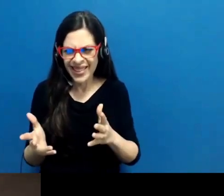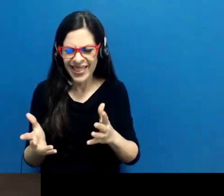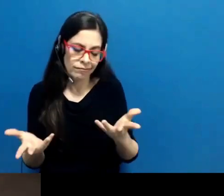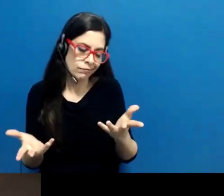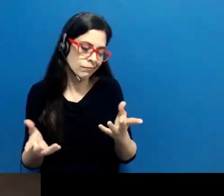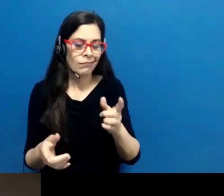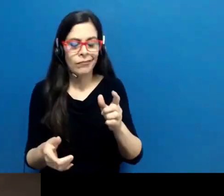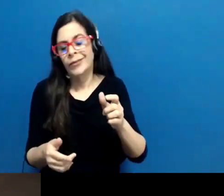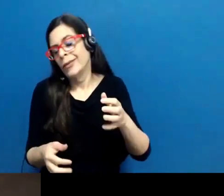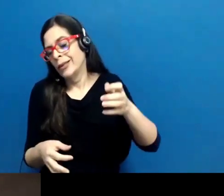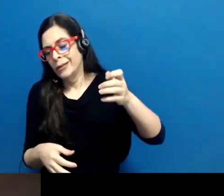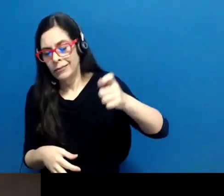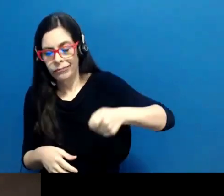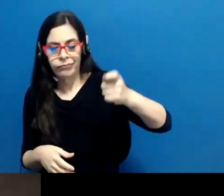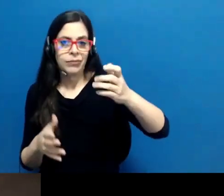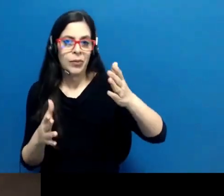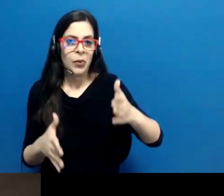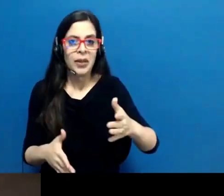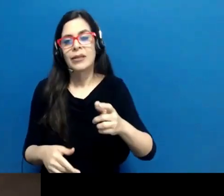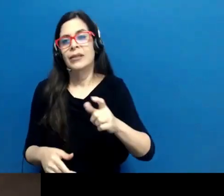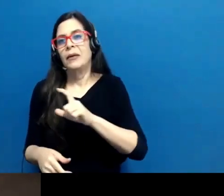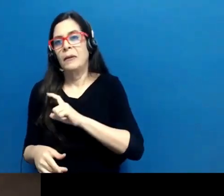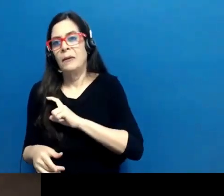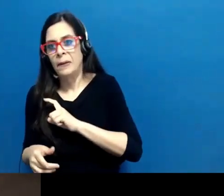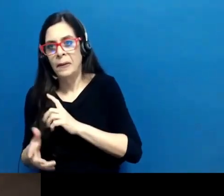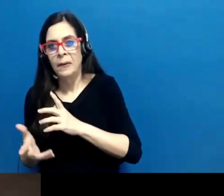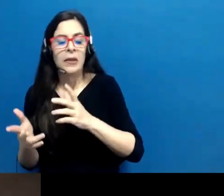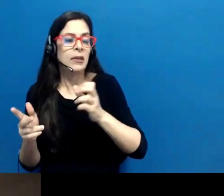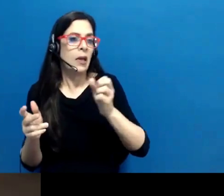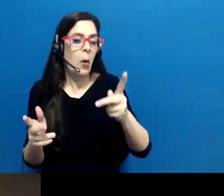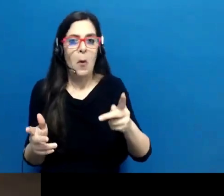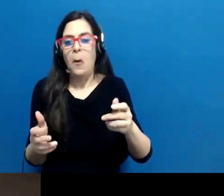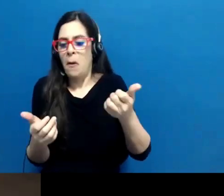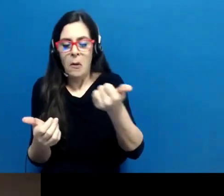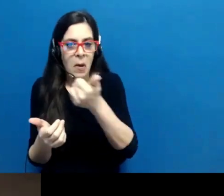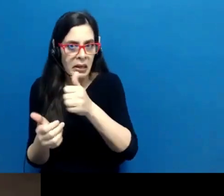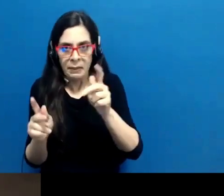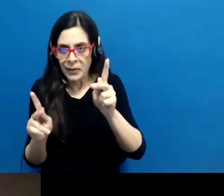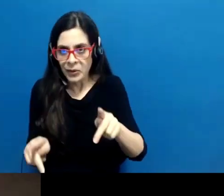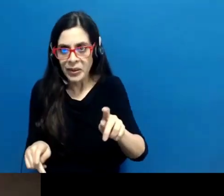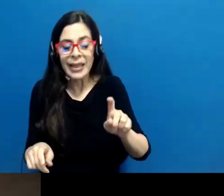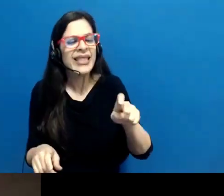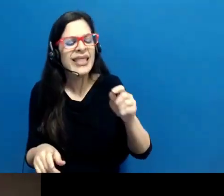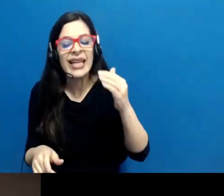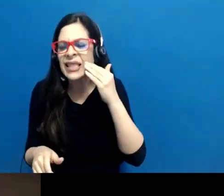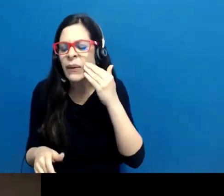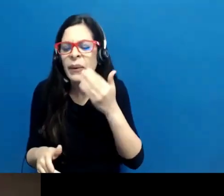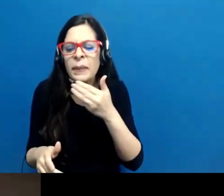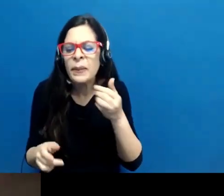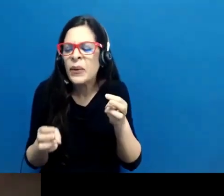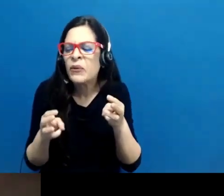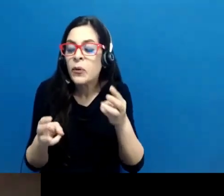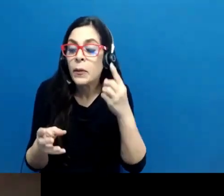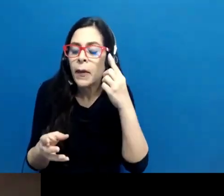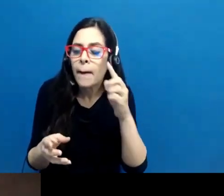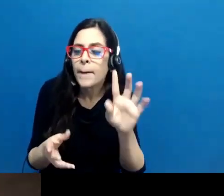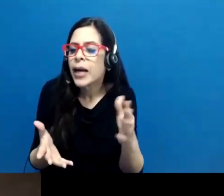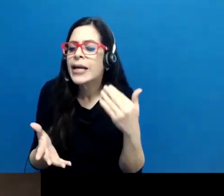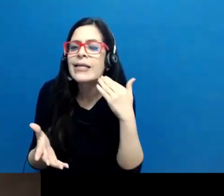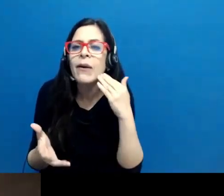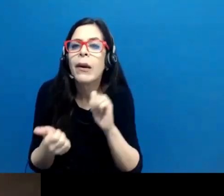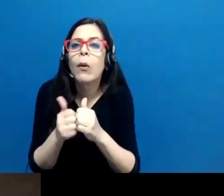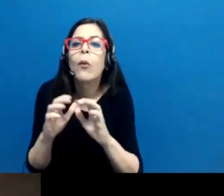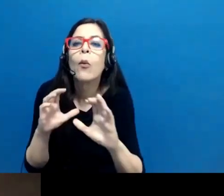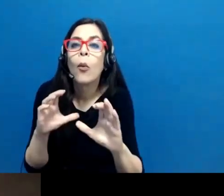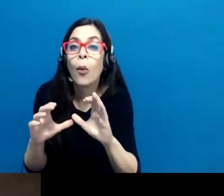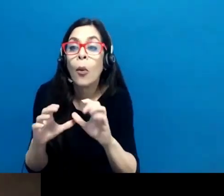precisamente, de los centros judiciales y tribunales periferales identificar cuál es el método de comunicación funcional de una persona que pueda